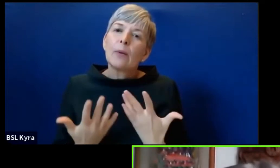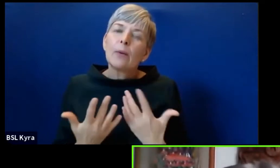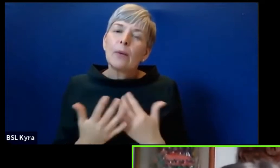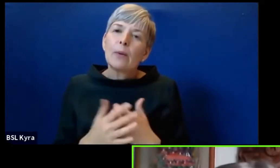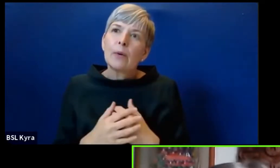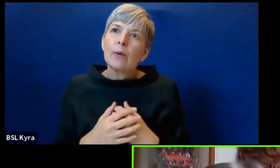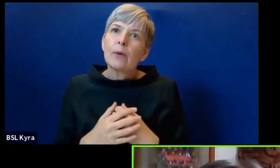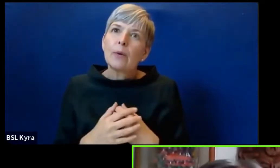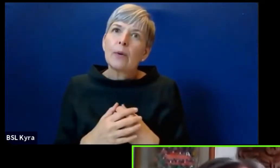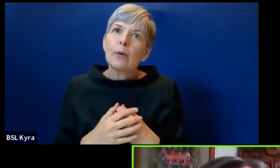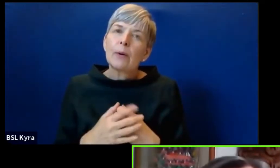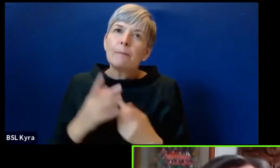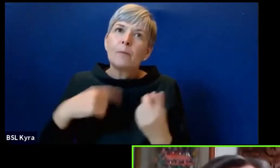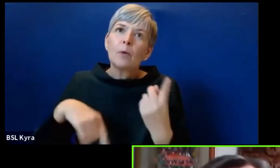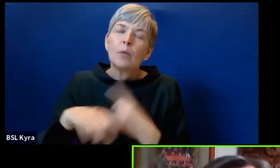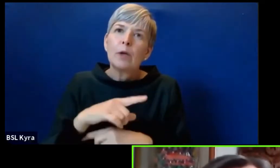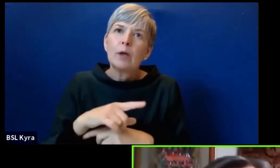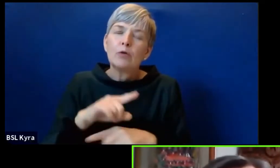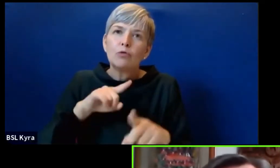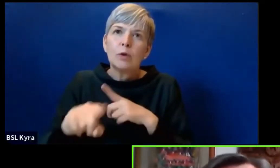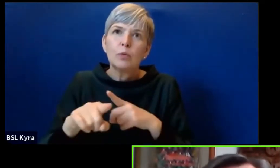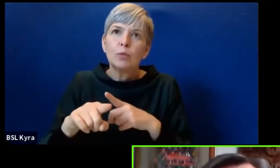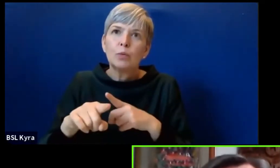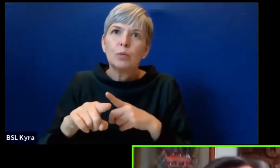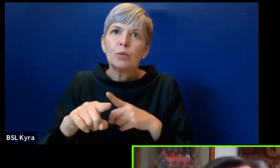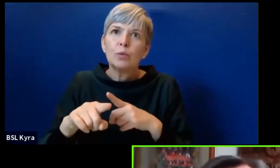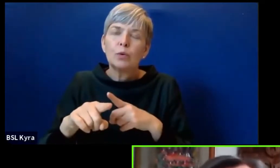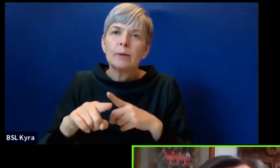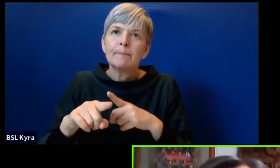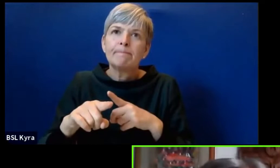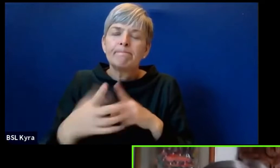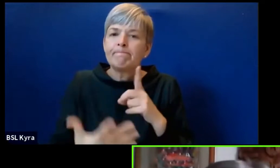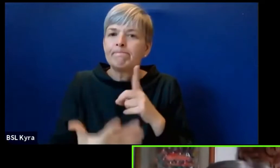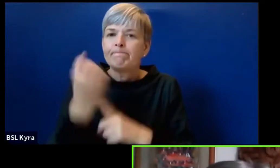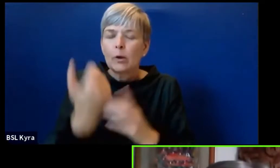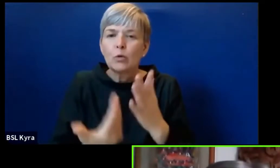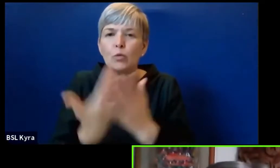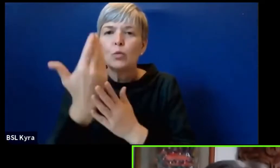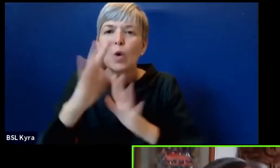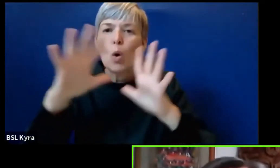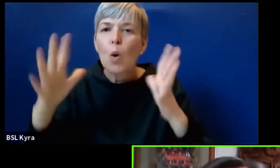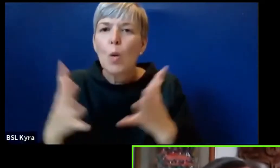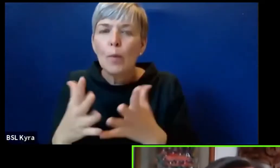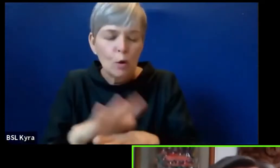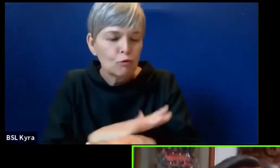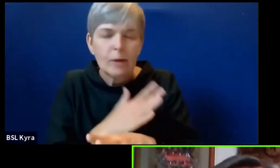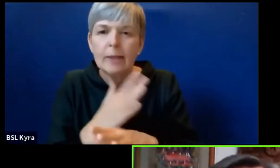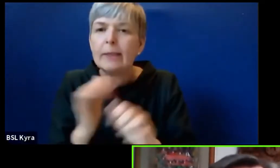que a nosotros nos llama a pensar en un acuerdo